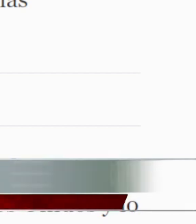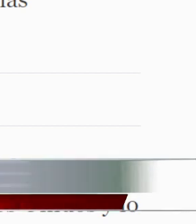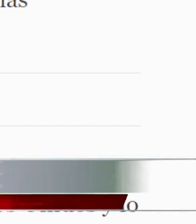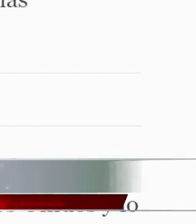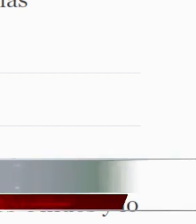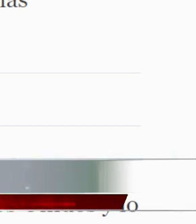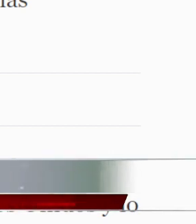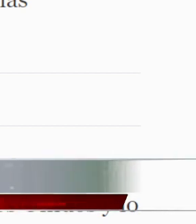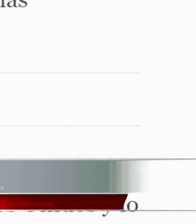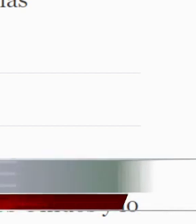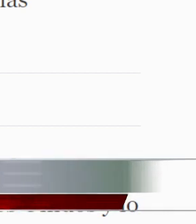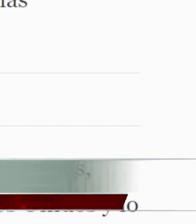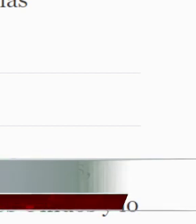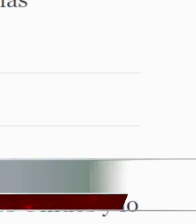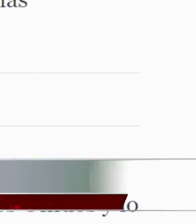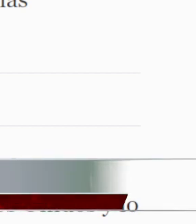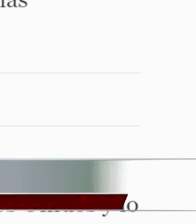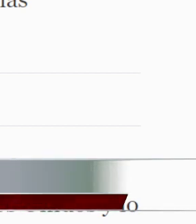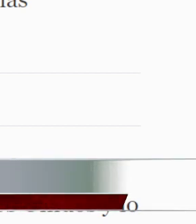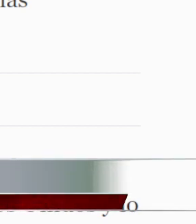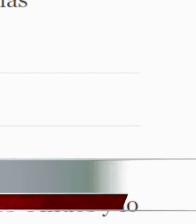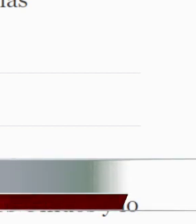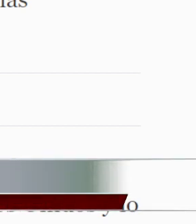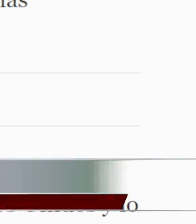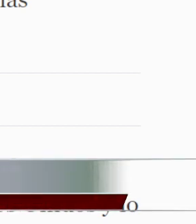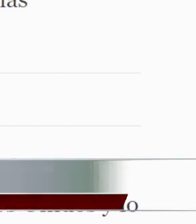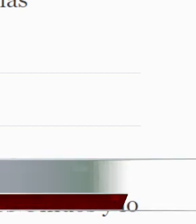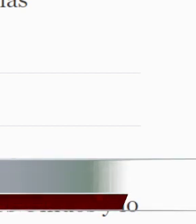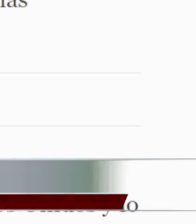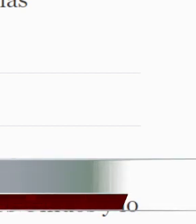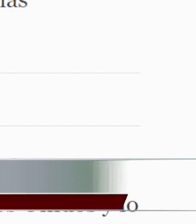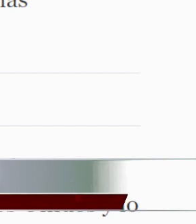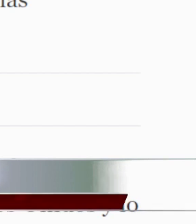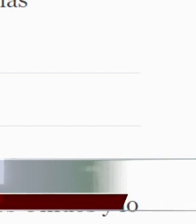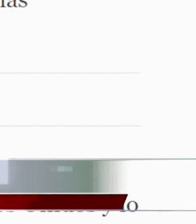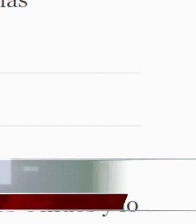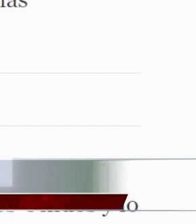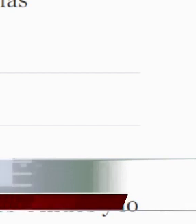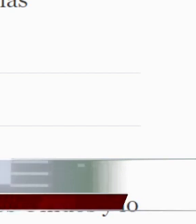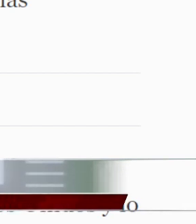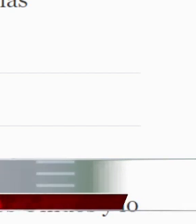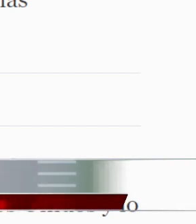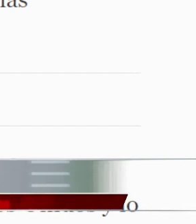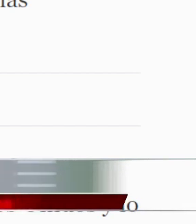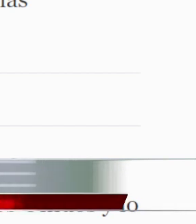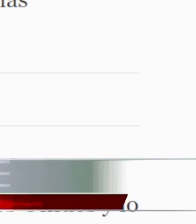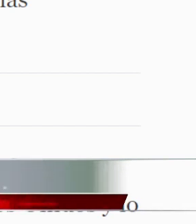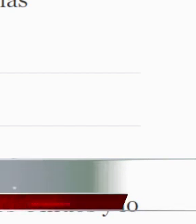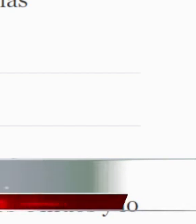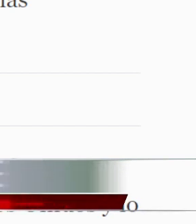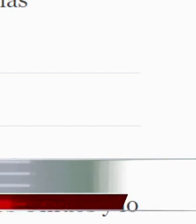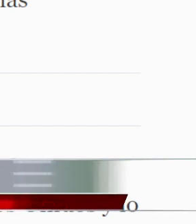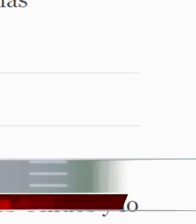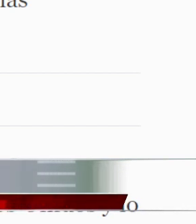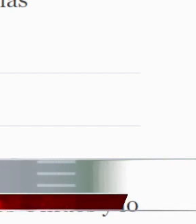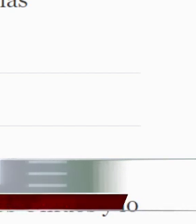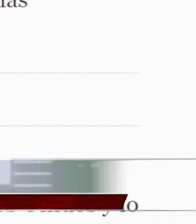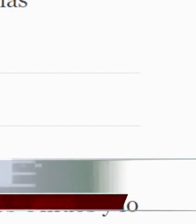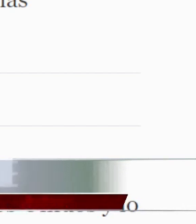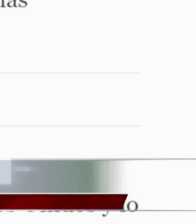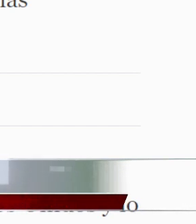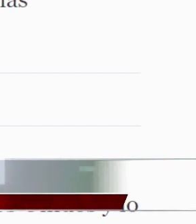es el principal financiador de la organización, pues dijo que de 2019 a 2020 le